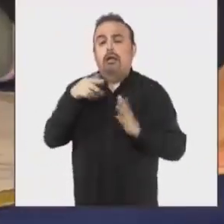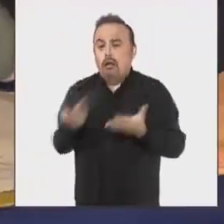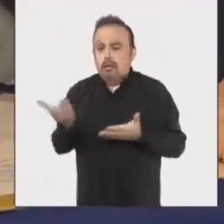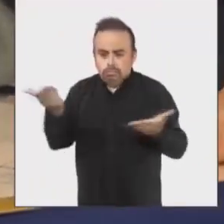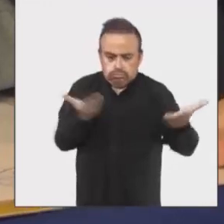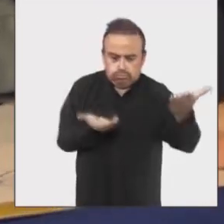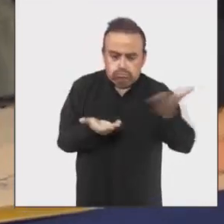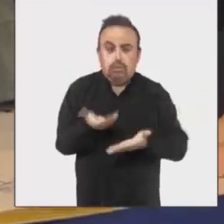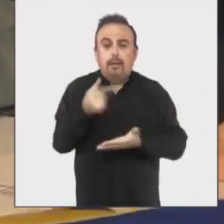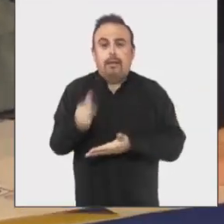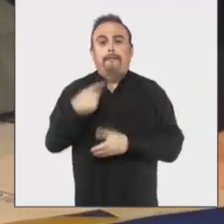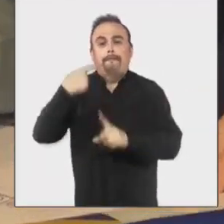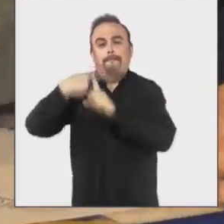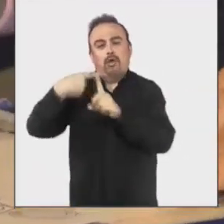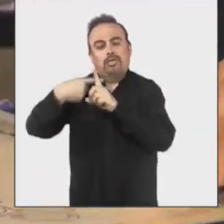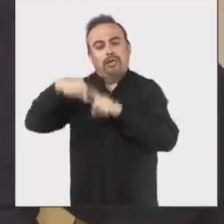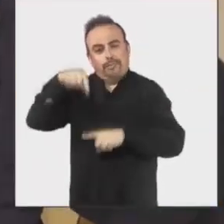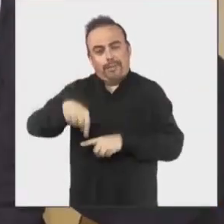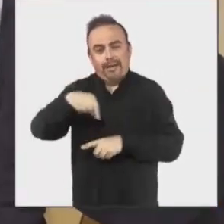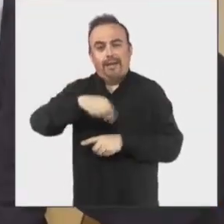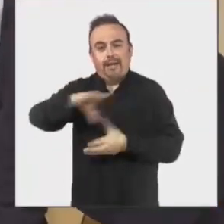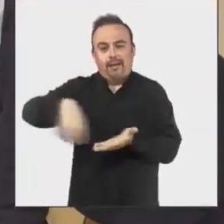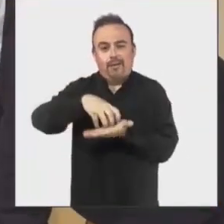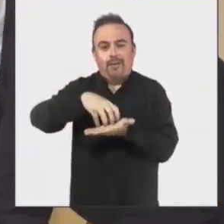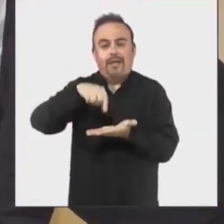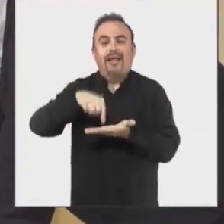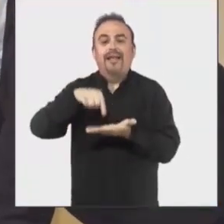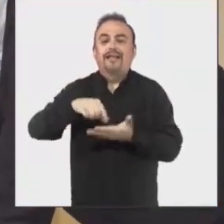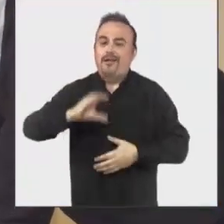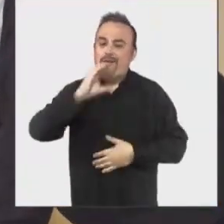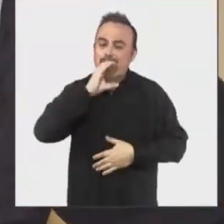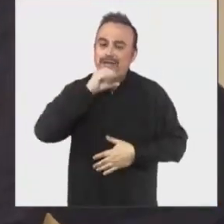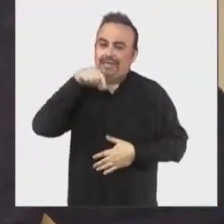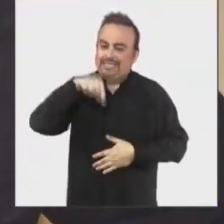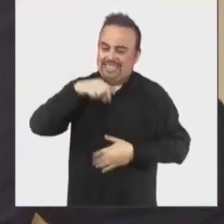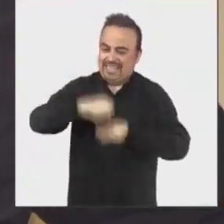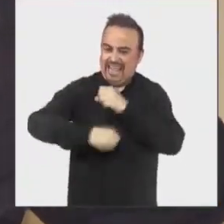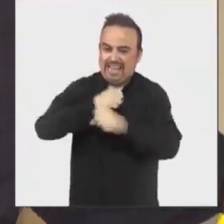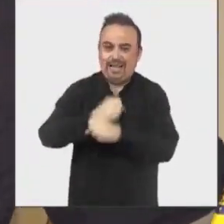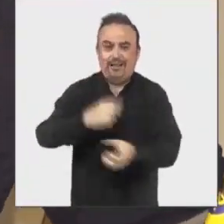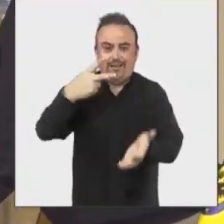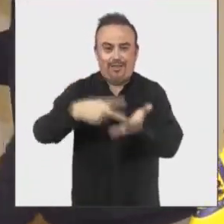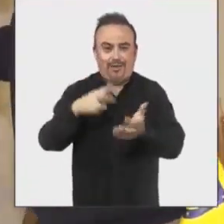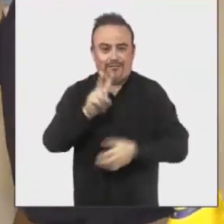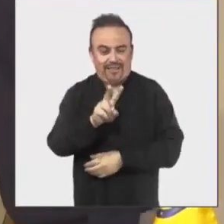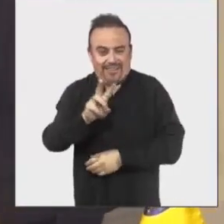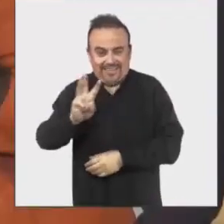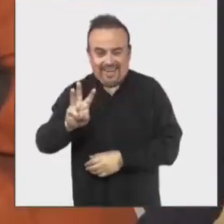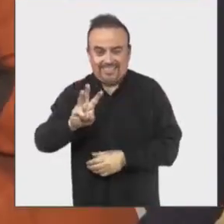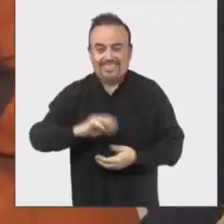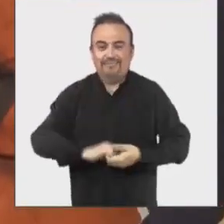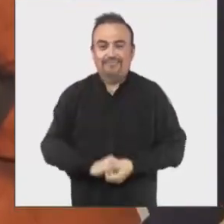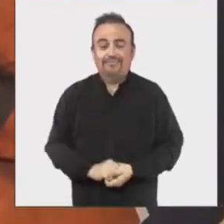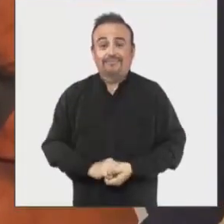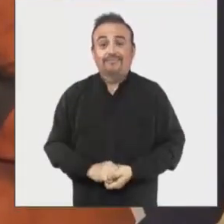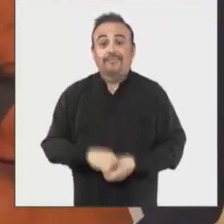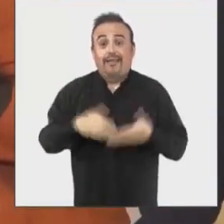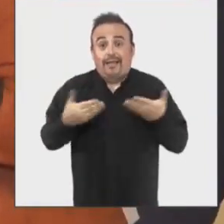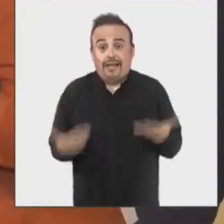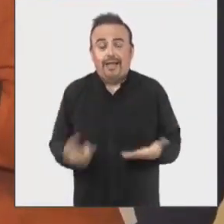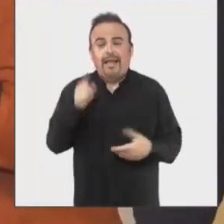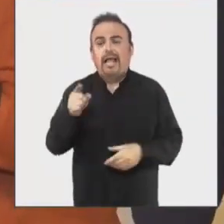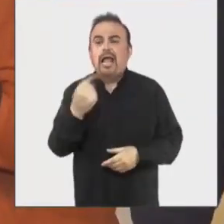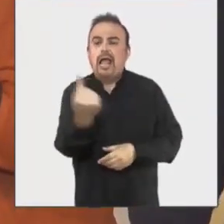propuestas que impactarán positivamente en la comunidad penquista durante este año 2023. Las y los